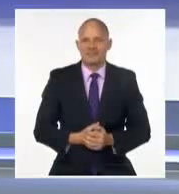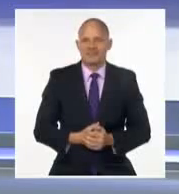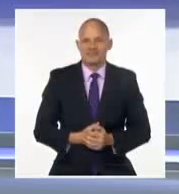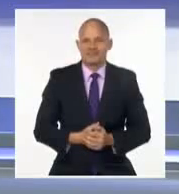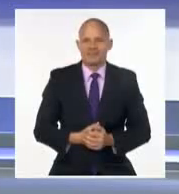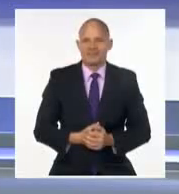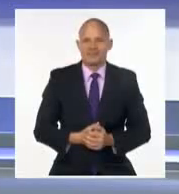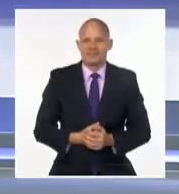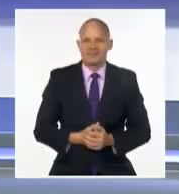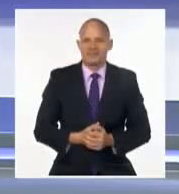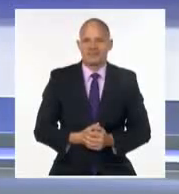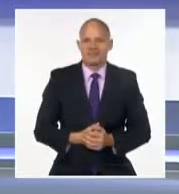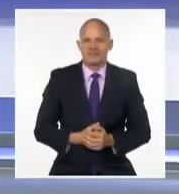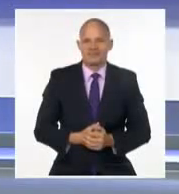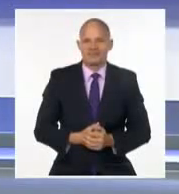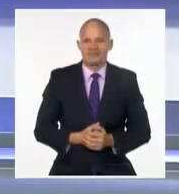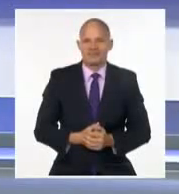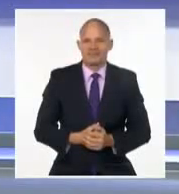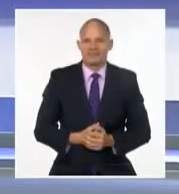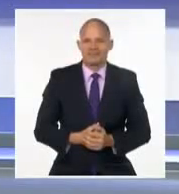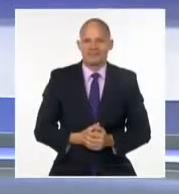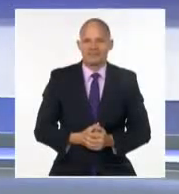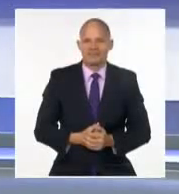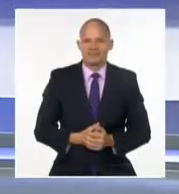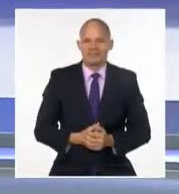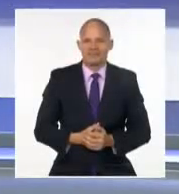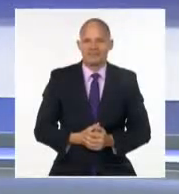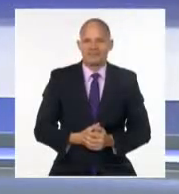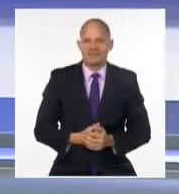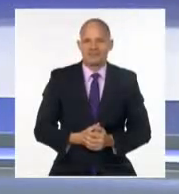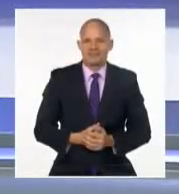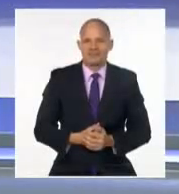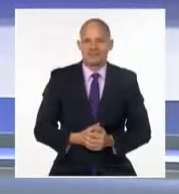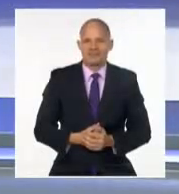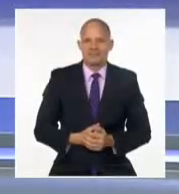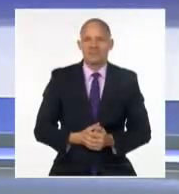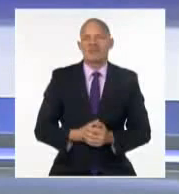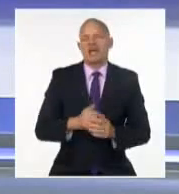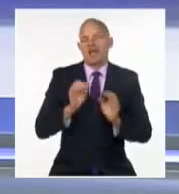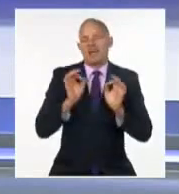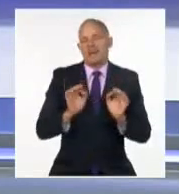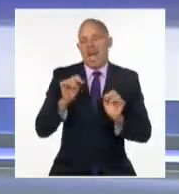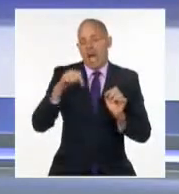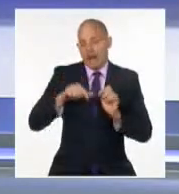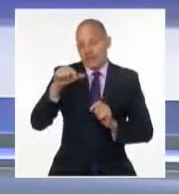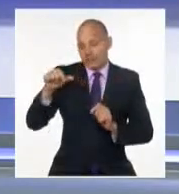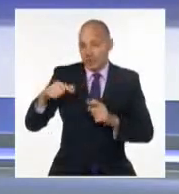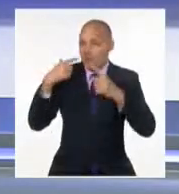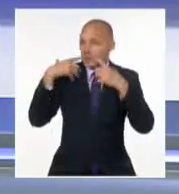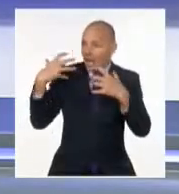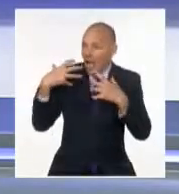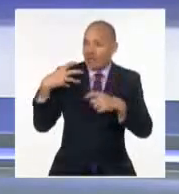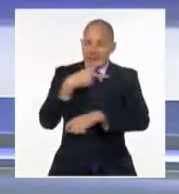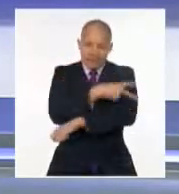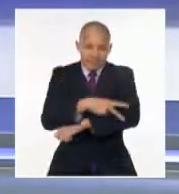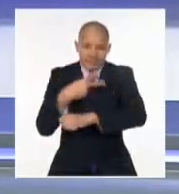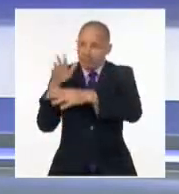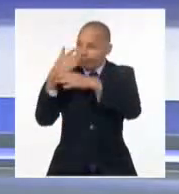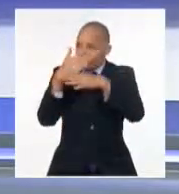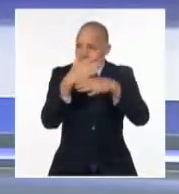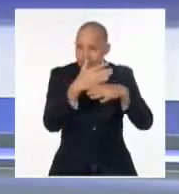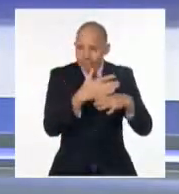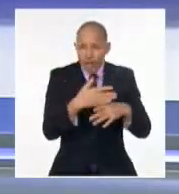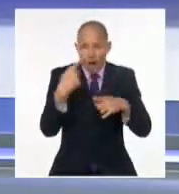Giselle, desde personalidades relevantes de Cuba y el resto del mundo, hasta personas humildes surgidas del pueblo, integran el grupo de